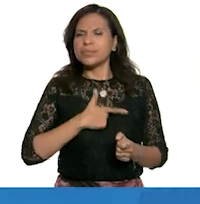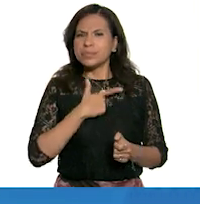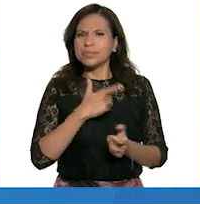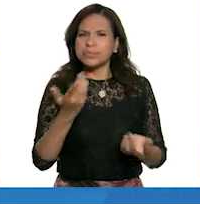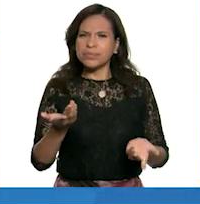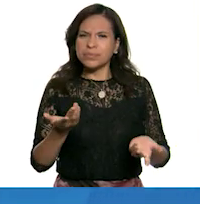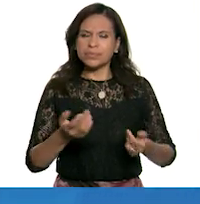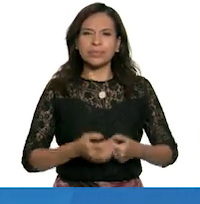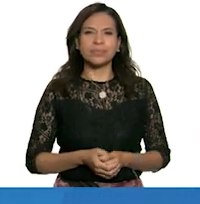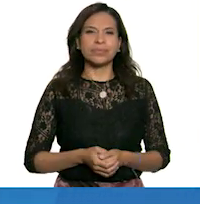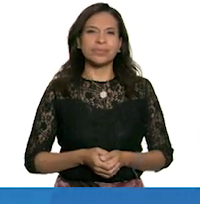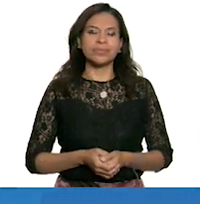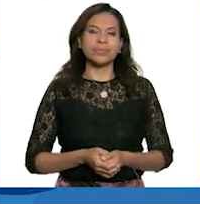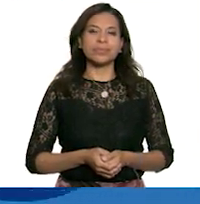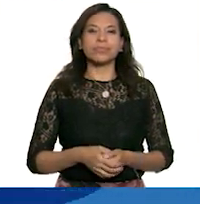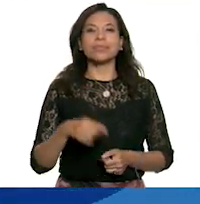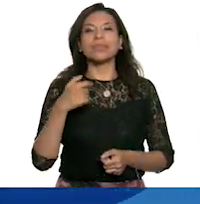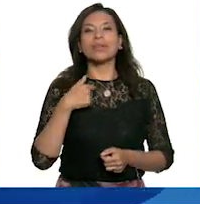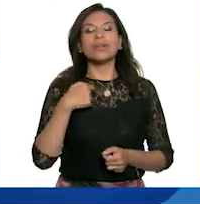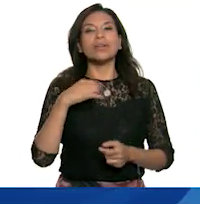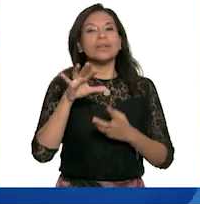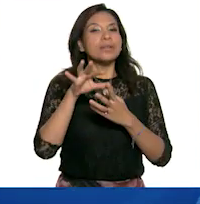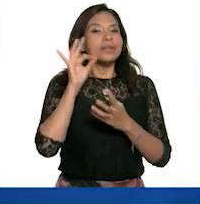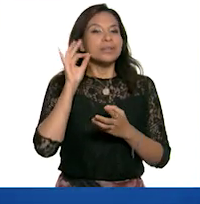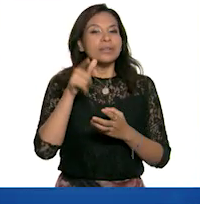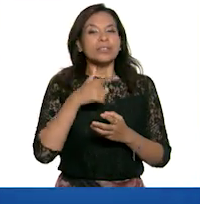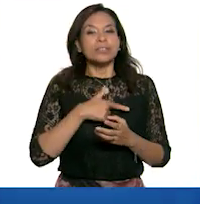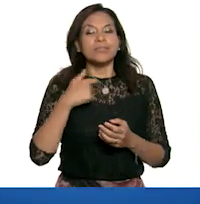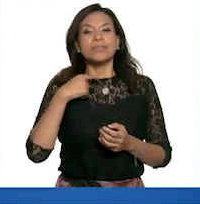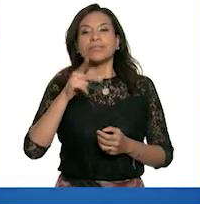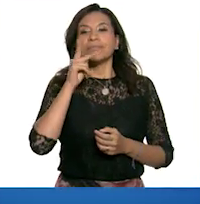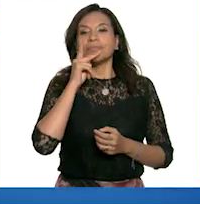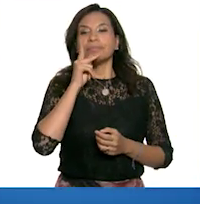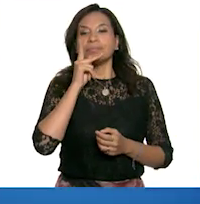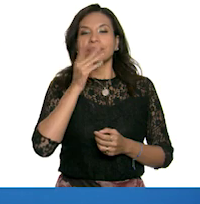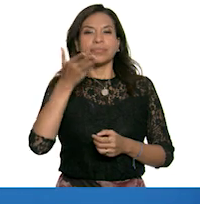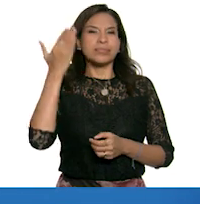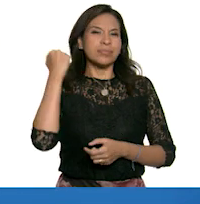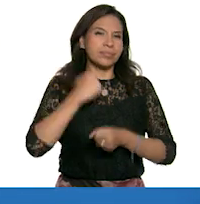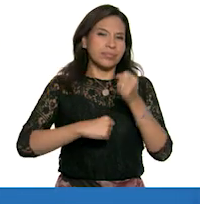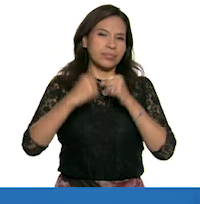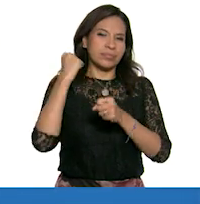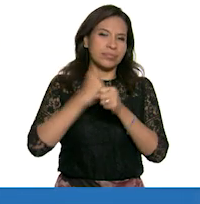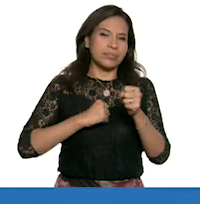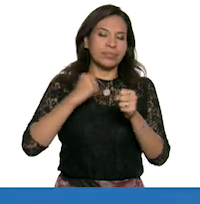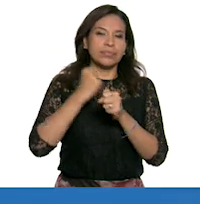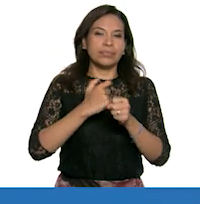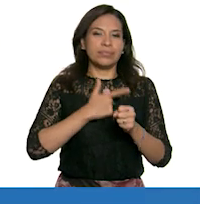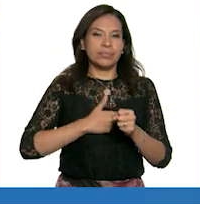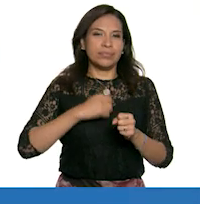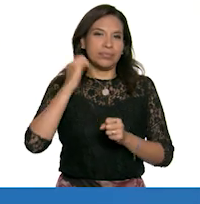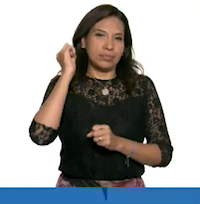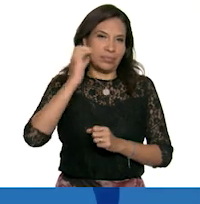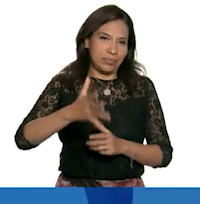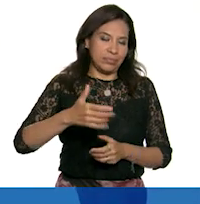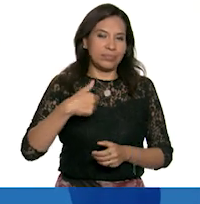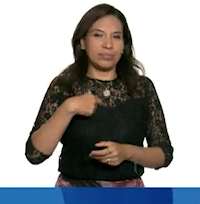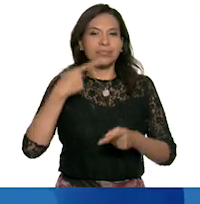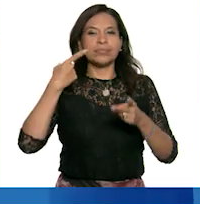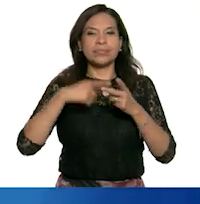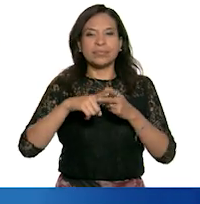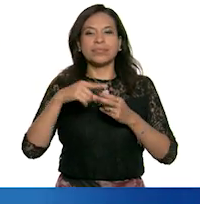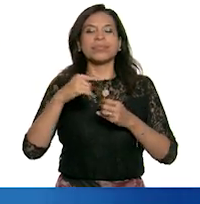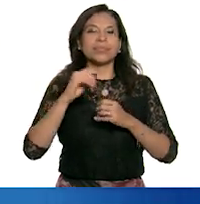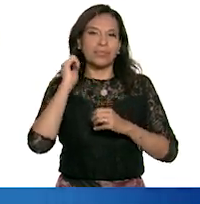deporte? Yo lo elegí porque mi papá lo practicaba y como lo practicó, pues yo lo empecé a